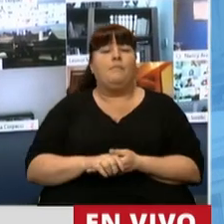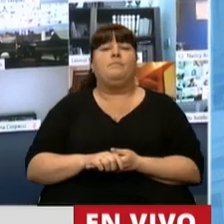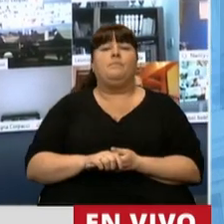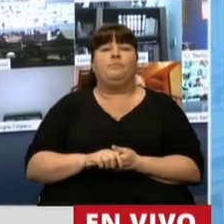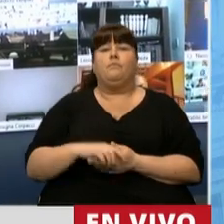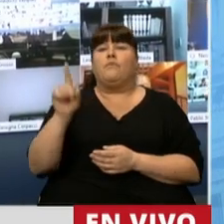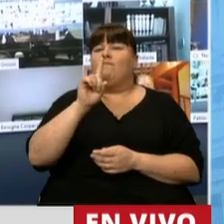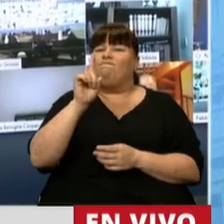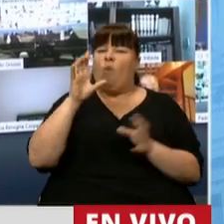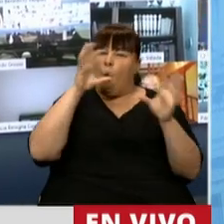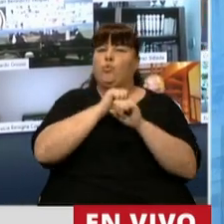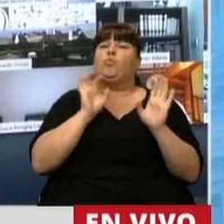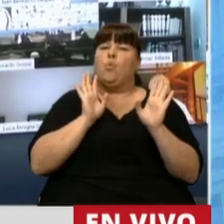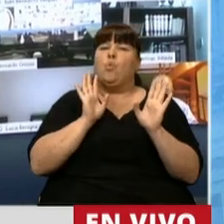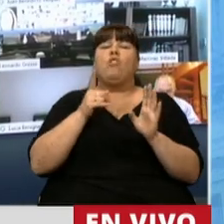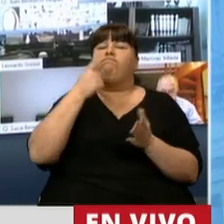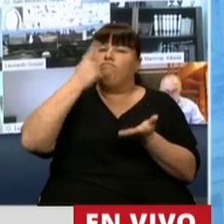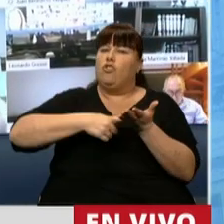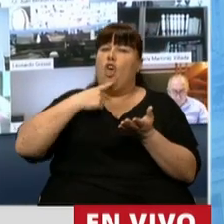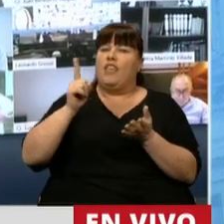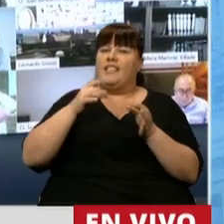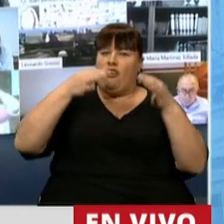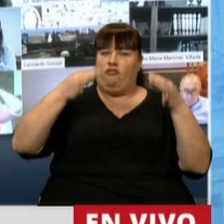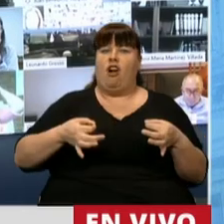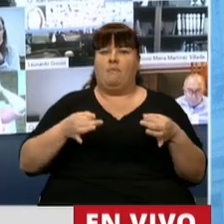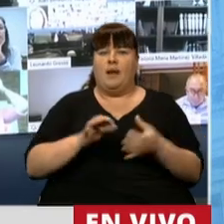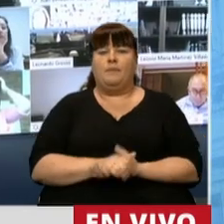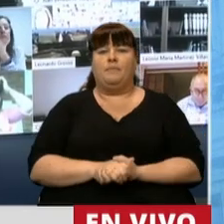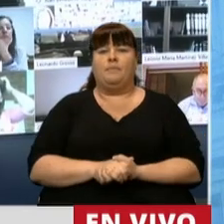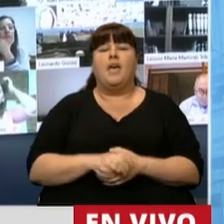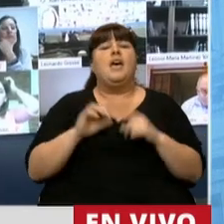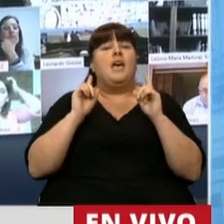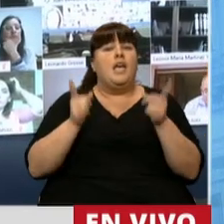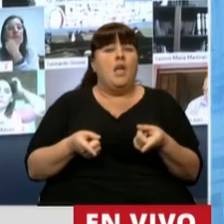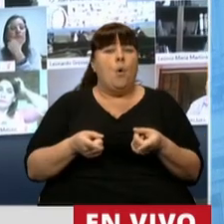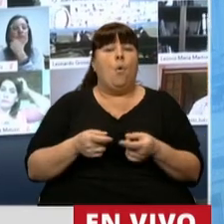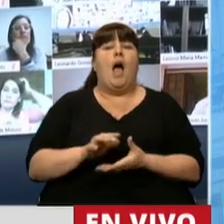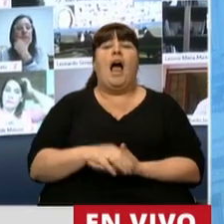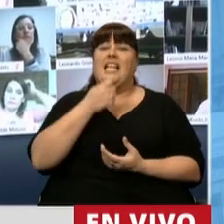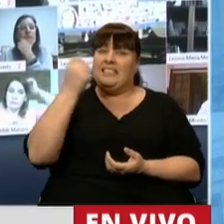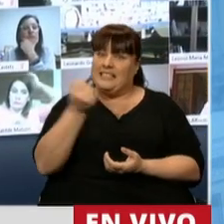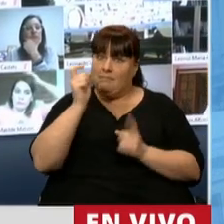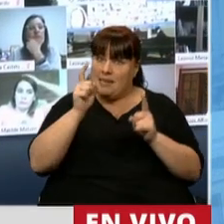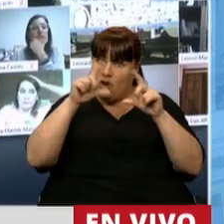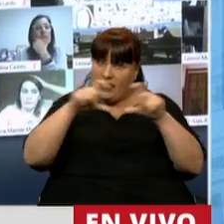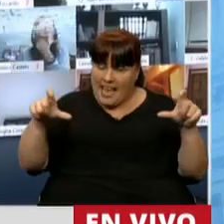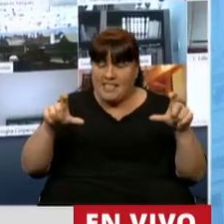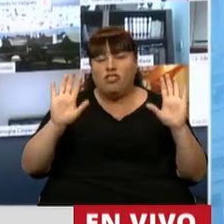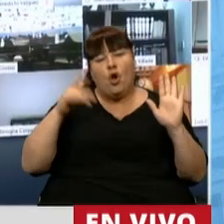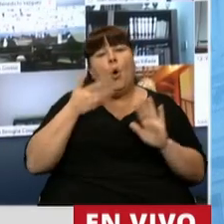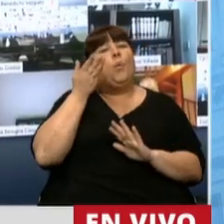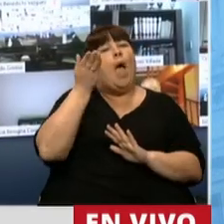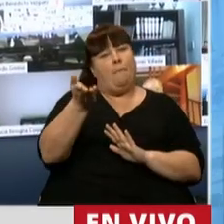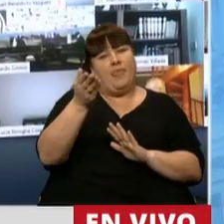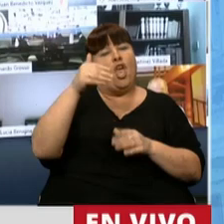alcances no son claros ni están establecidos formalmente. De todos modos, si se insiste con ese texto, oportunamente